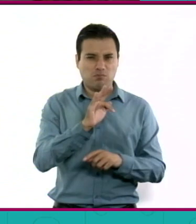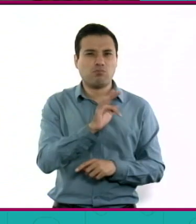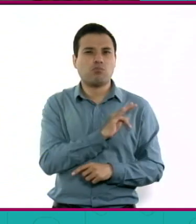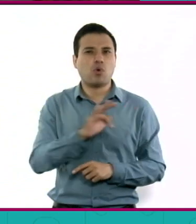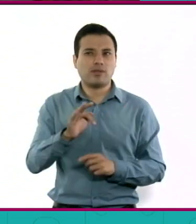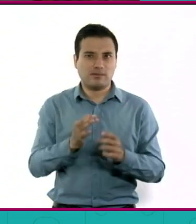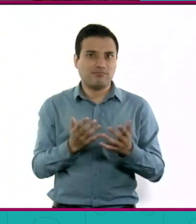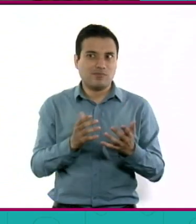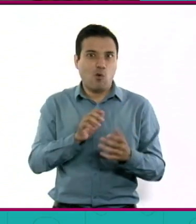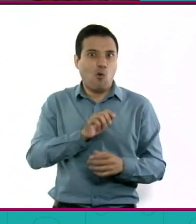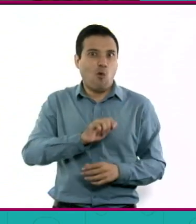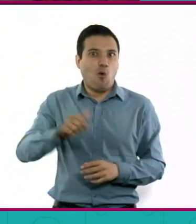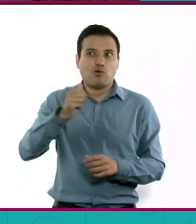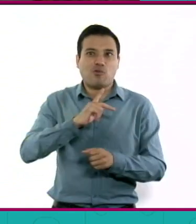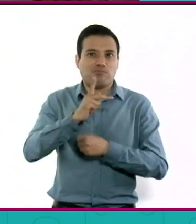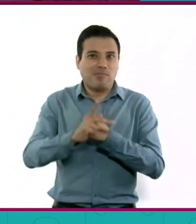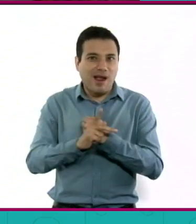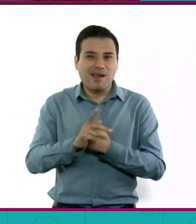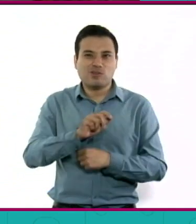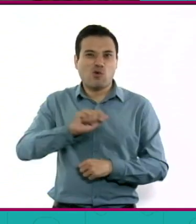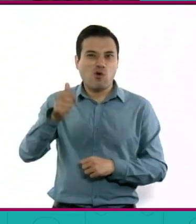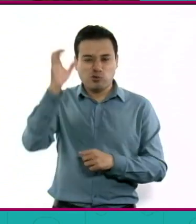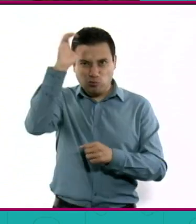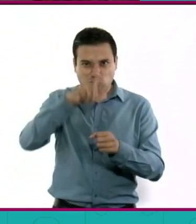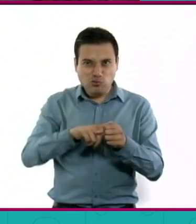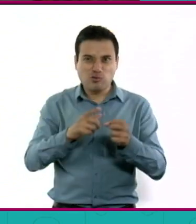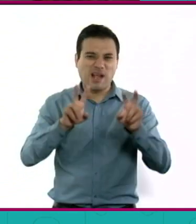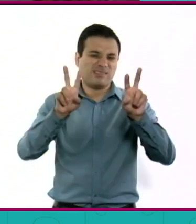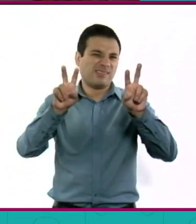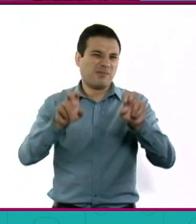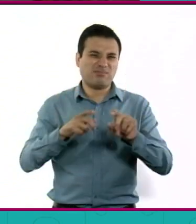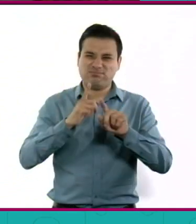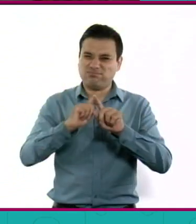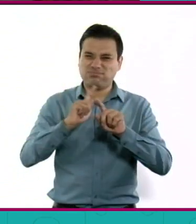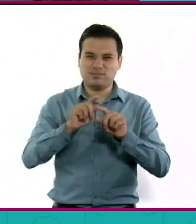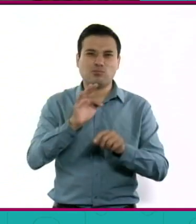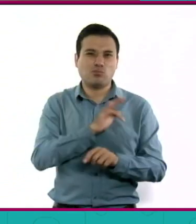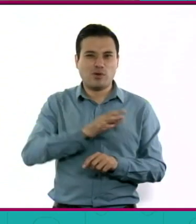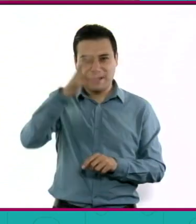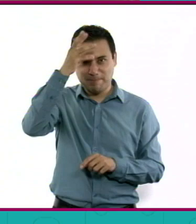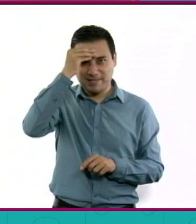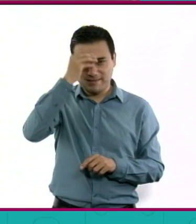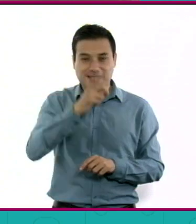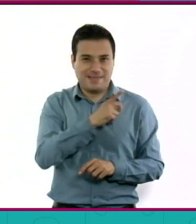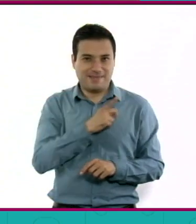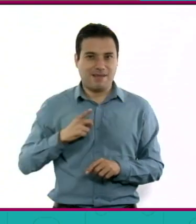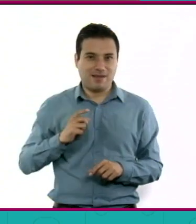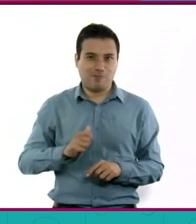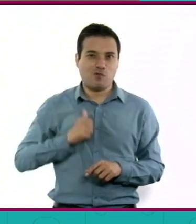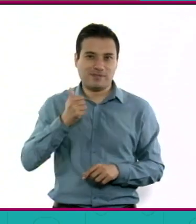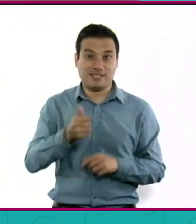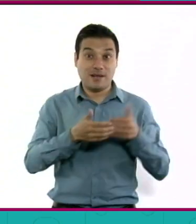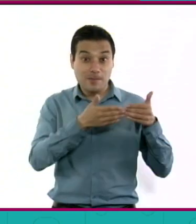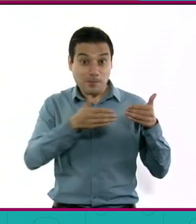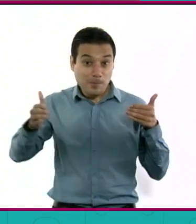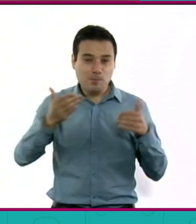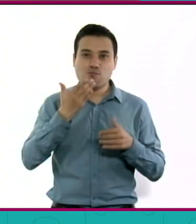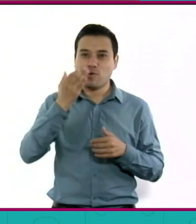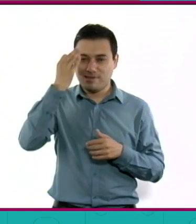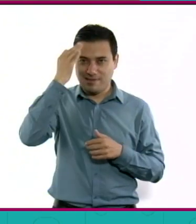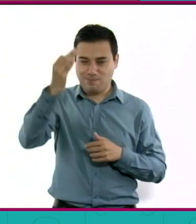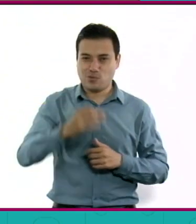en contacto con mucha información en muchos temas y creo que hay que aprovecharlos, entonces viene una buena época,